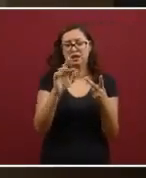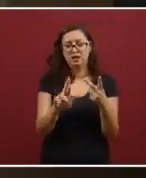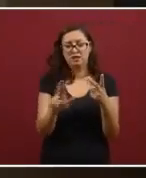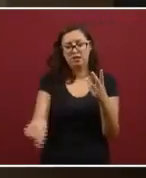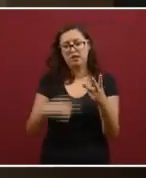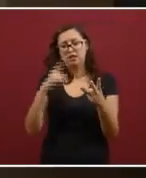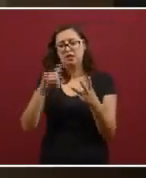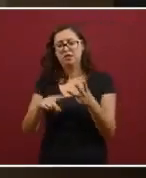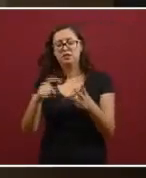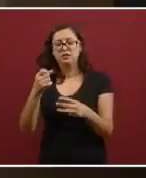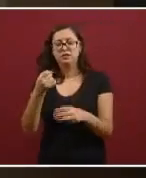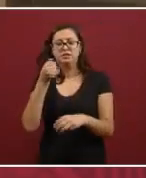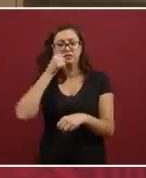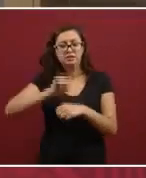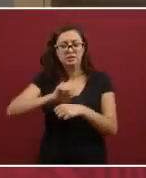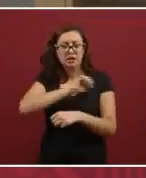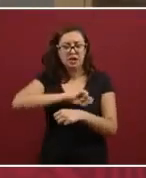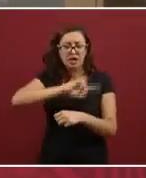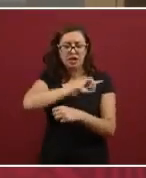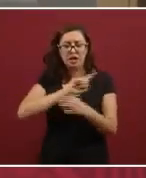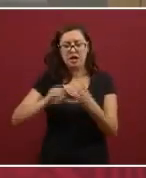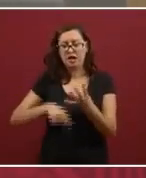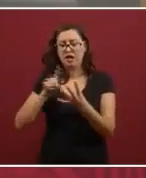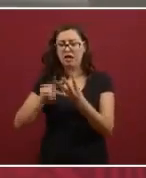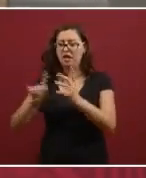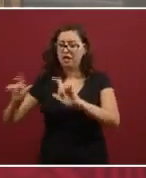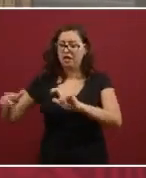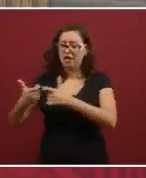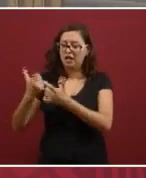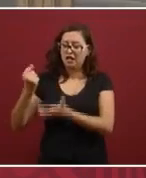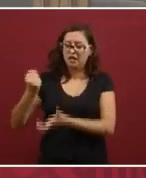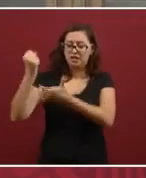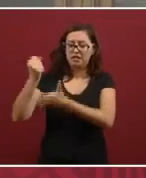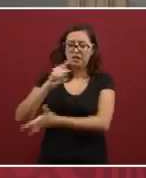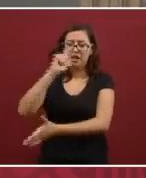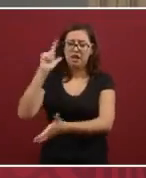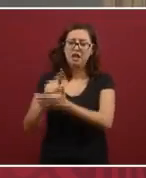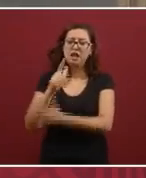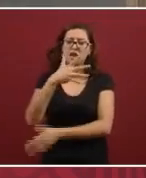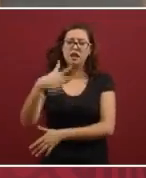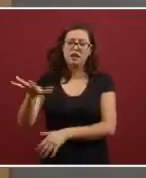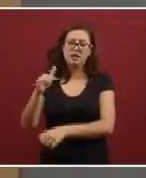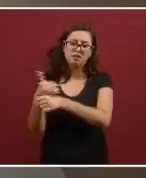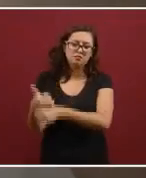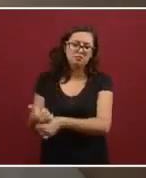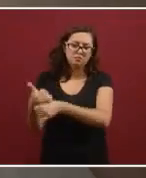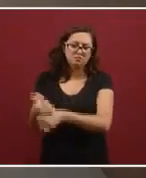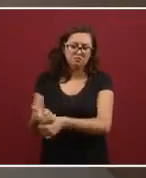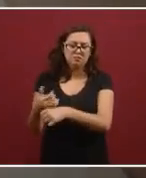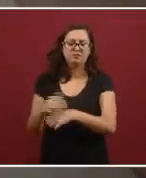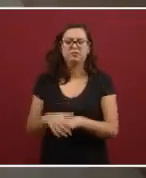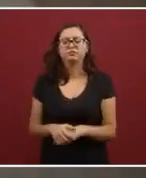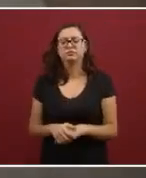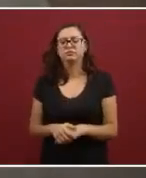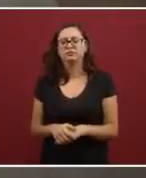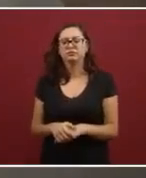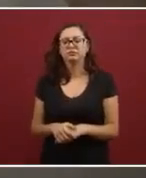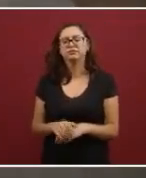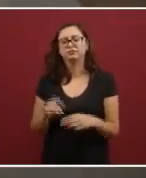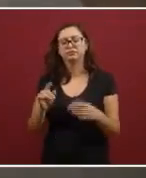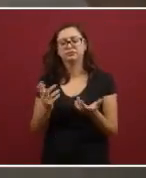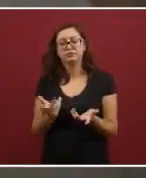a la Secretaría de Salud y finalmente a un fondo previsto para la Ley General de Víctimas. Los bienes en extinción de dominio